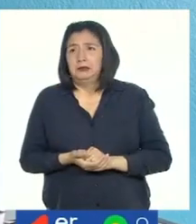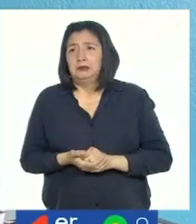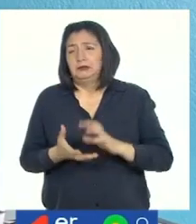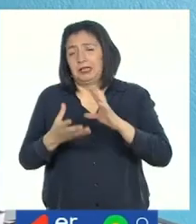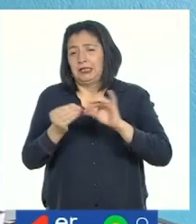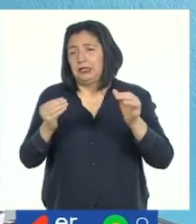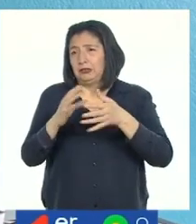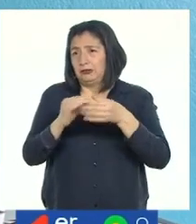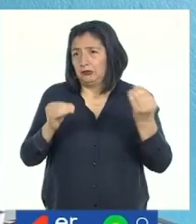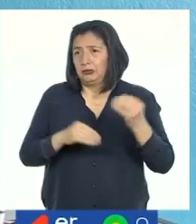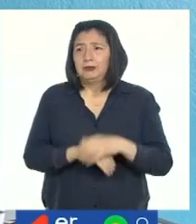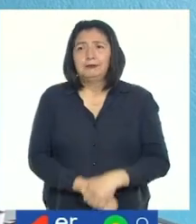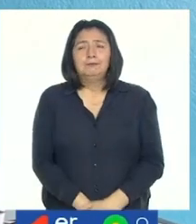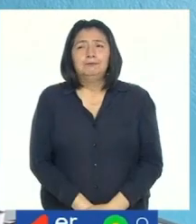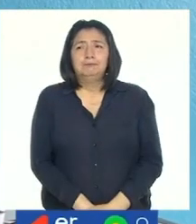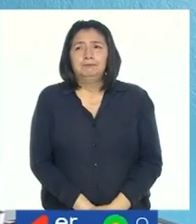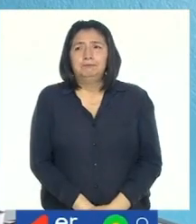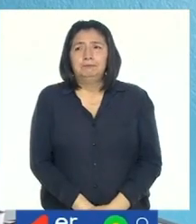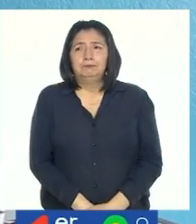historia.